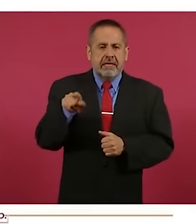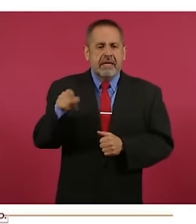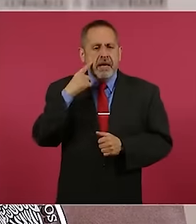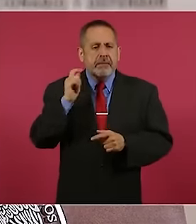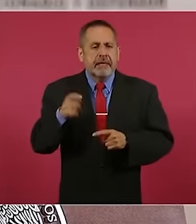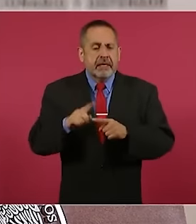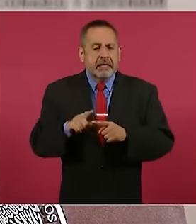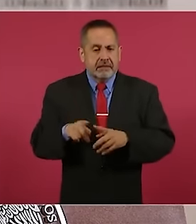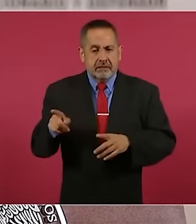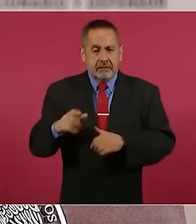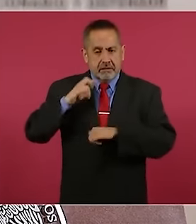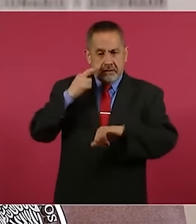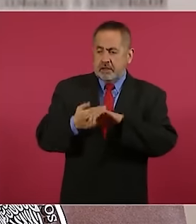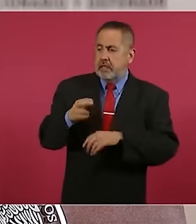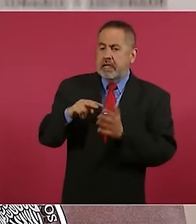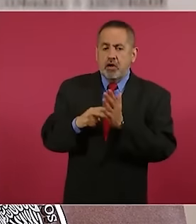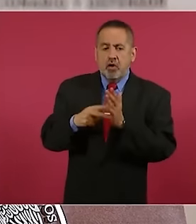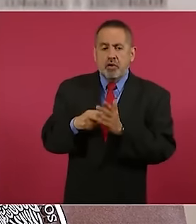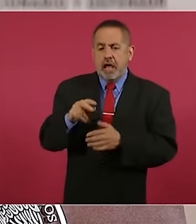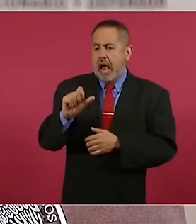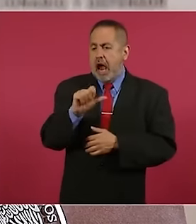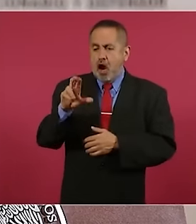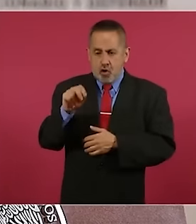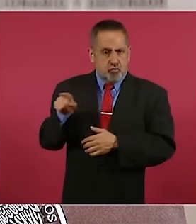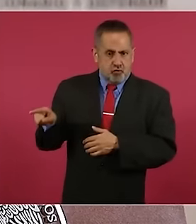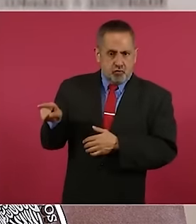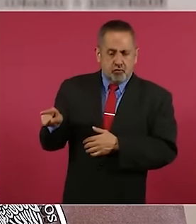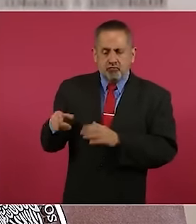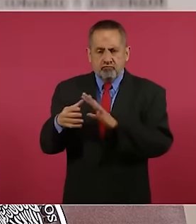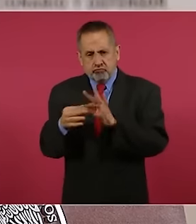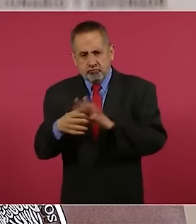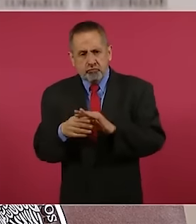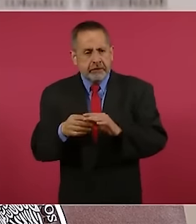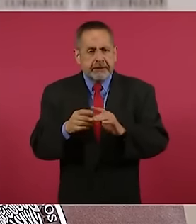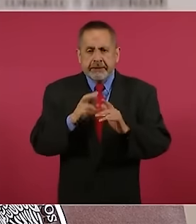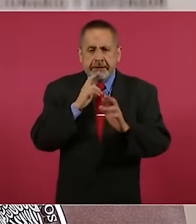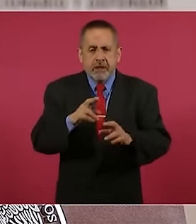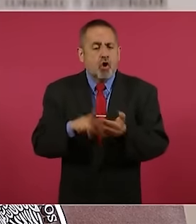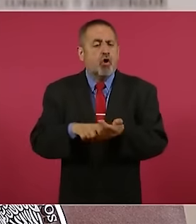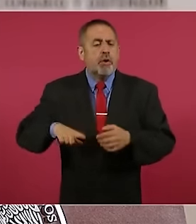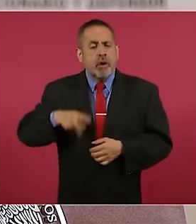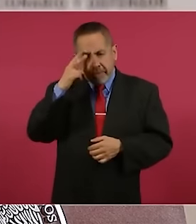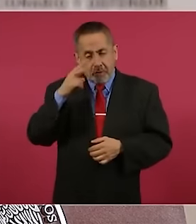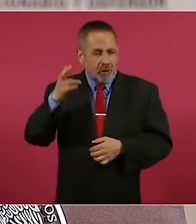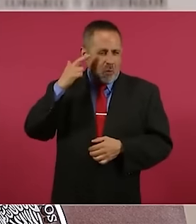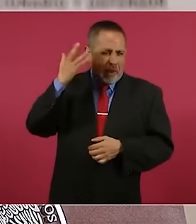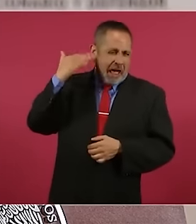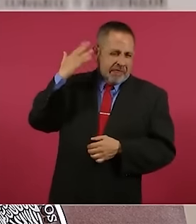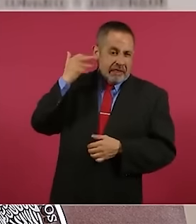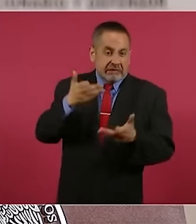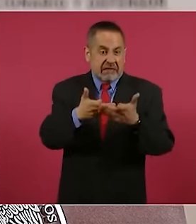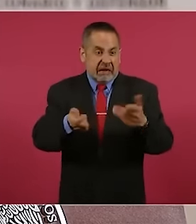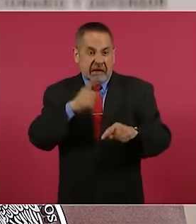el ingeniero Arón Mastache. Y señalamos que como respuesta del gobierno de México al despojo territorial